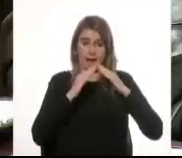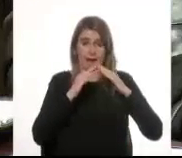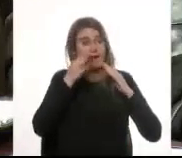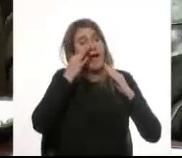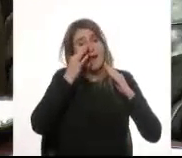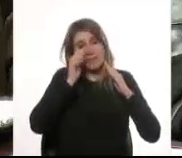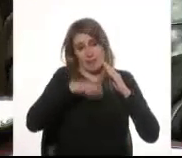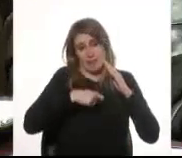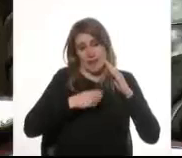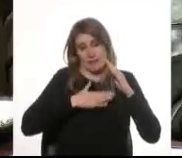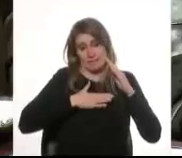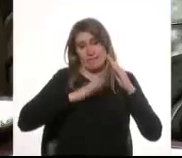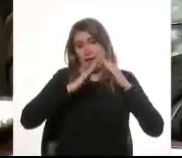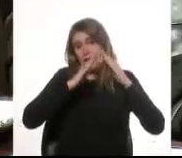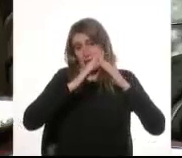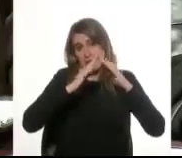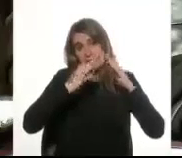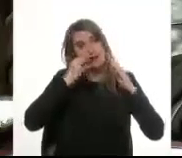garantía